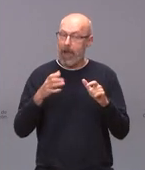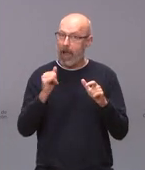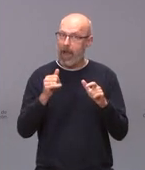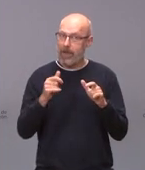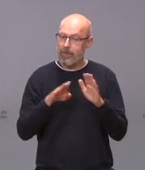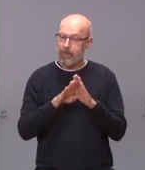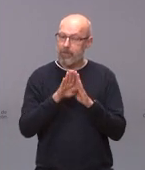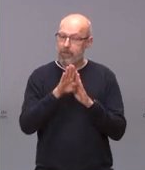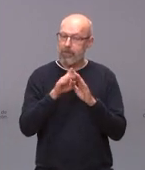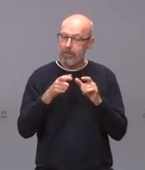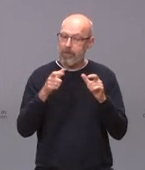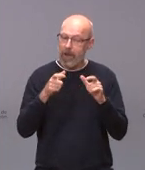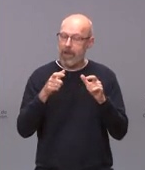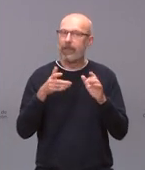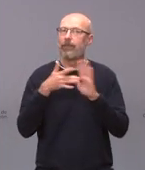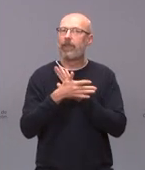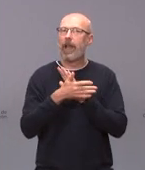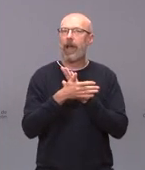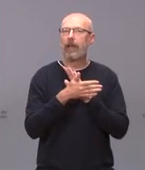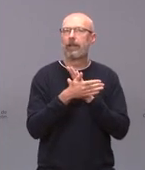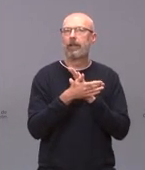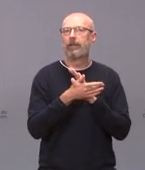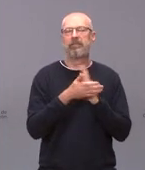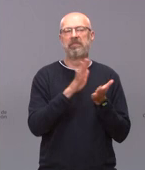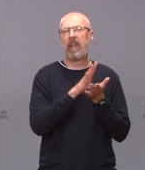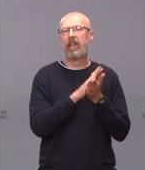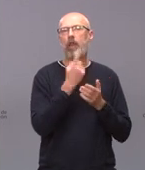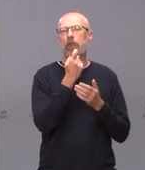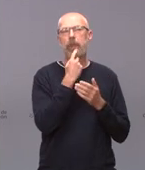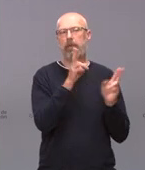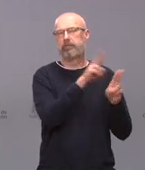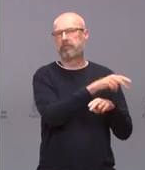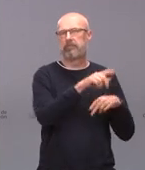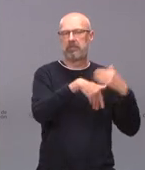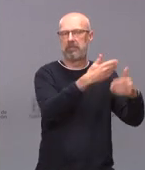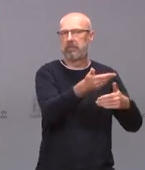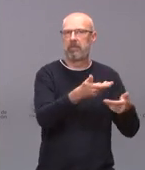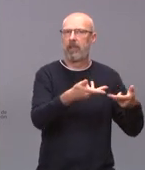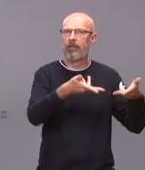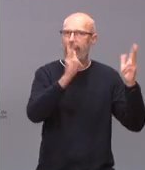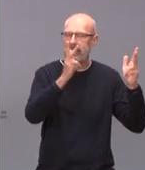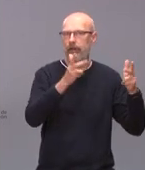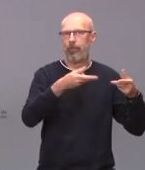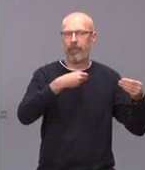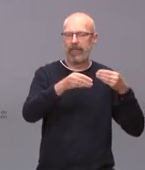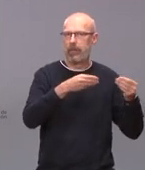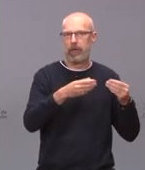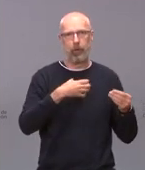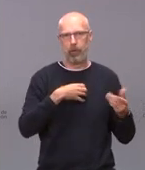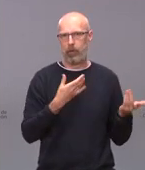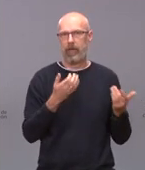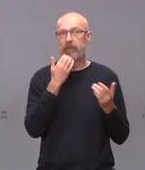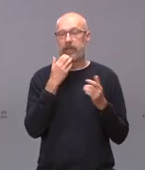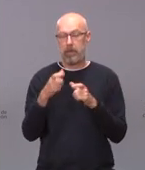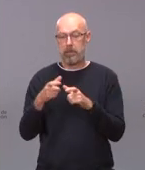para relajar las restricciones es decir no tendría ningún sentido que con una incidencia creciente nosotros